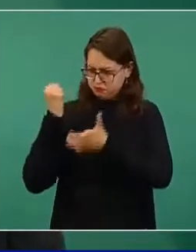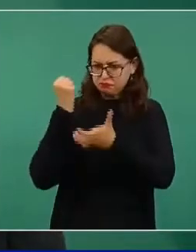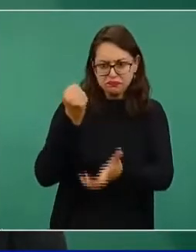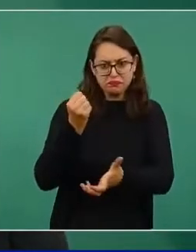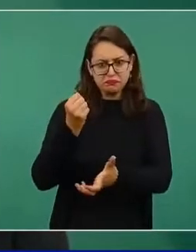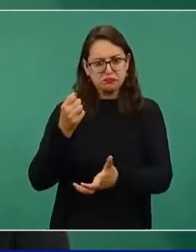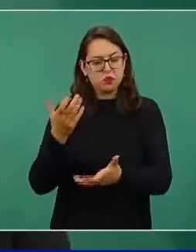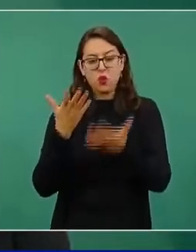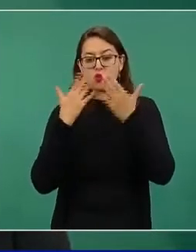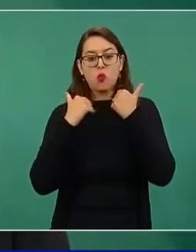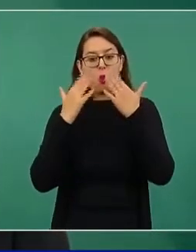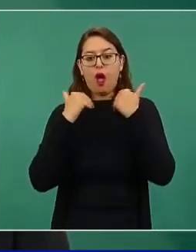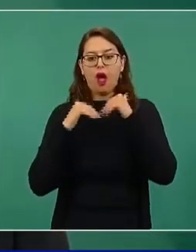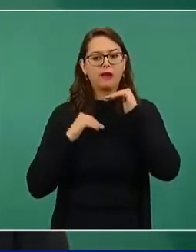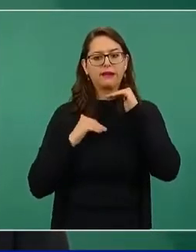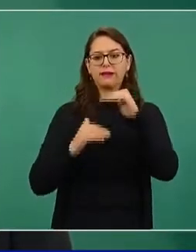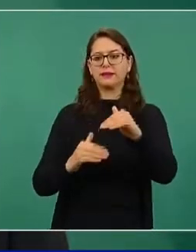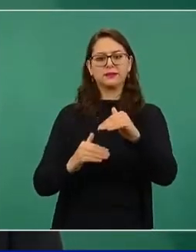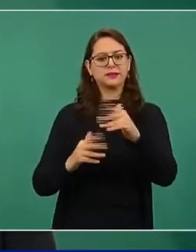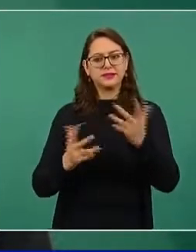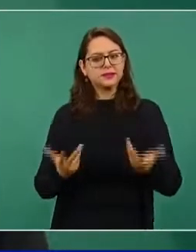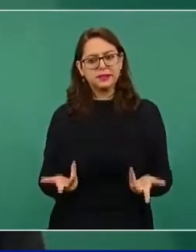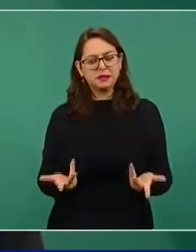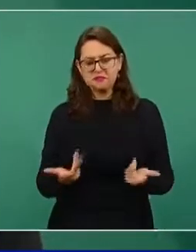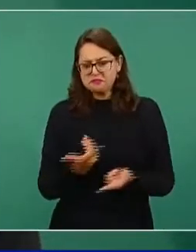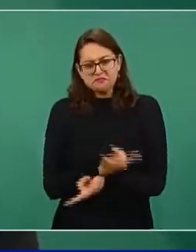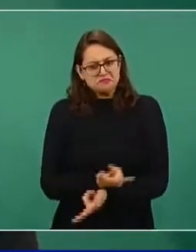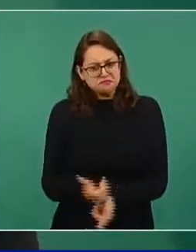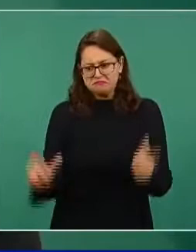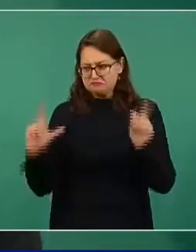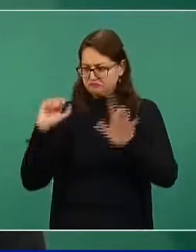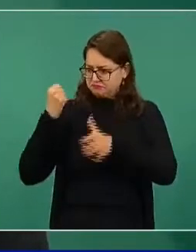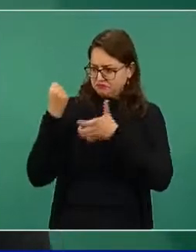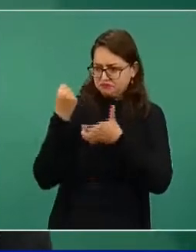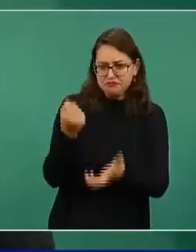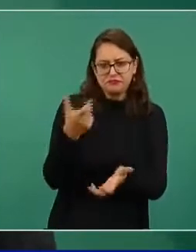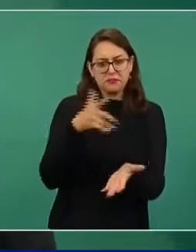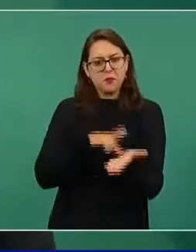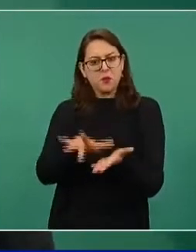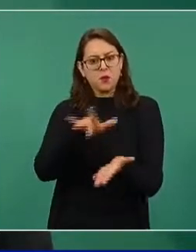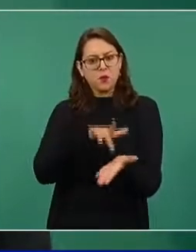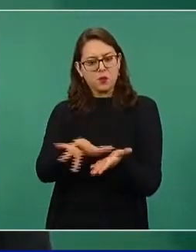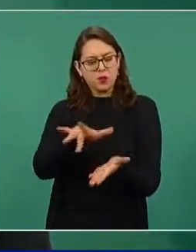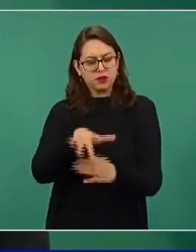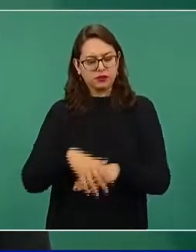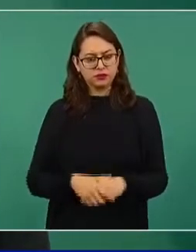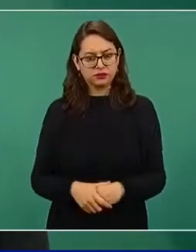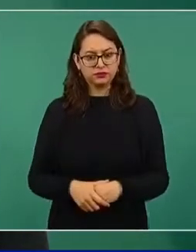no hay un país